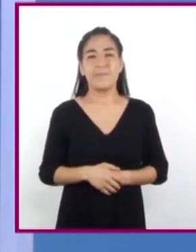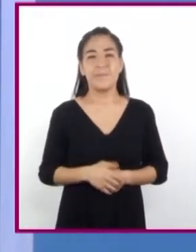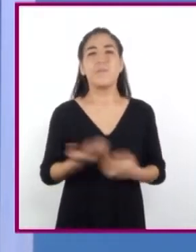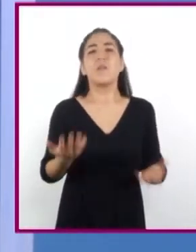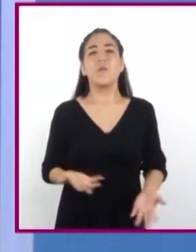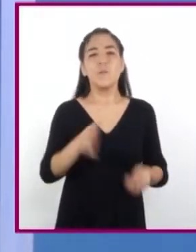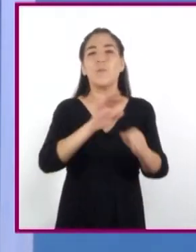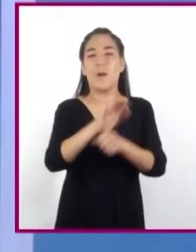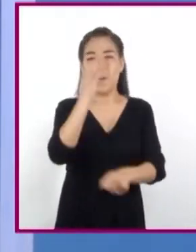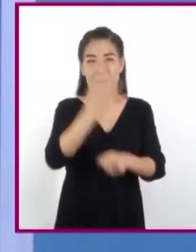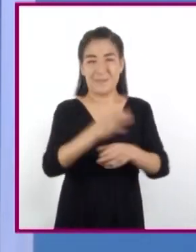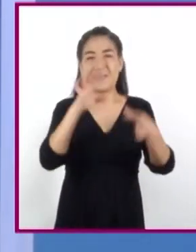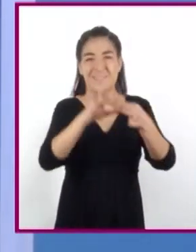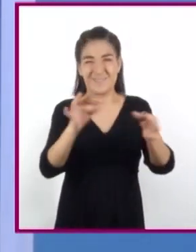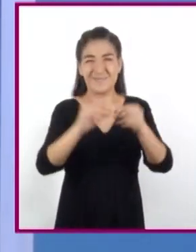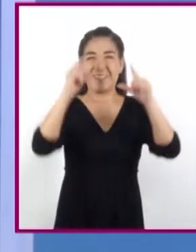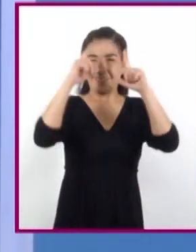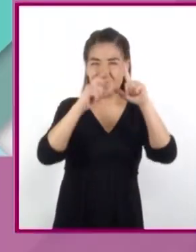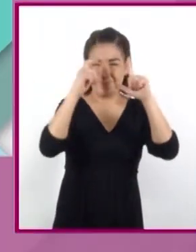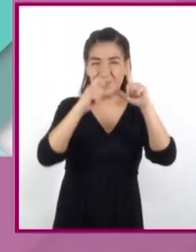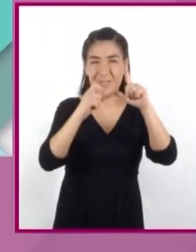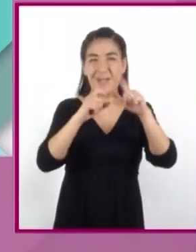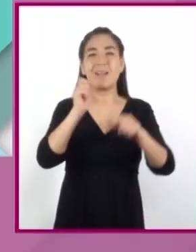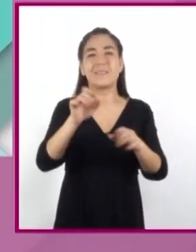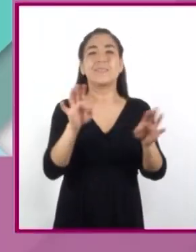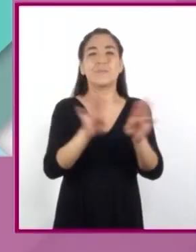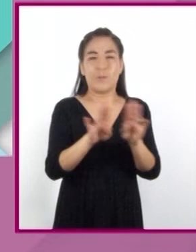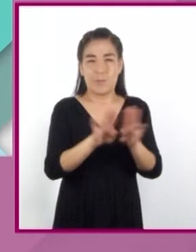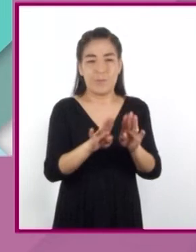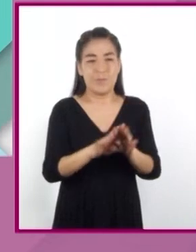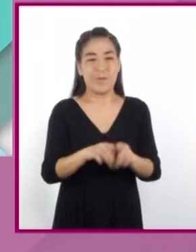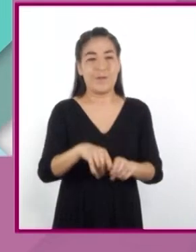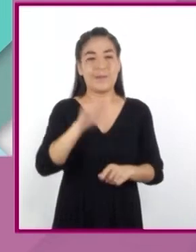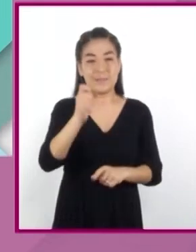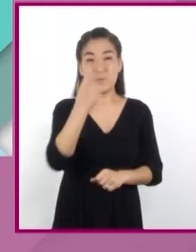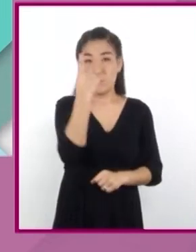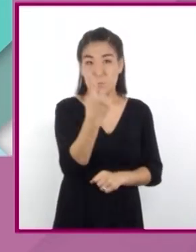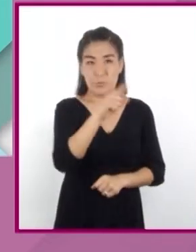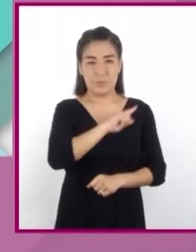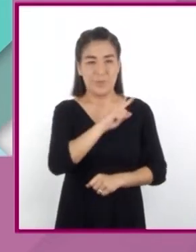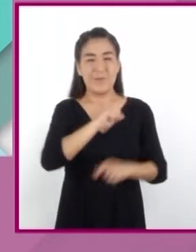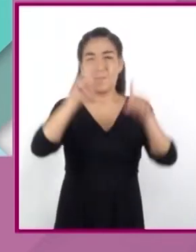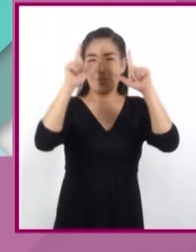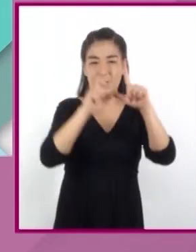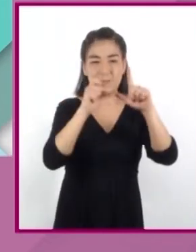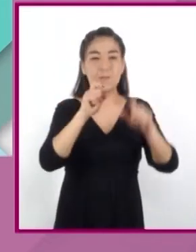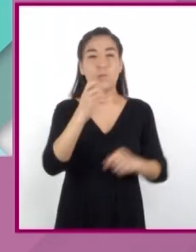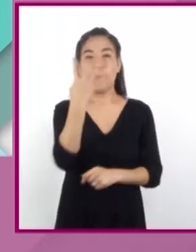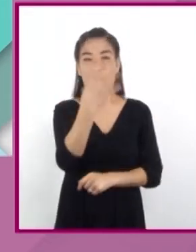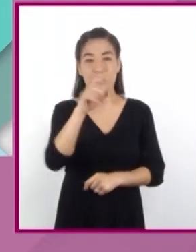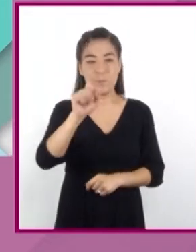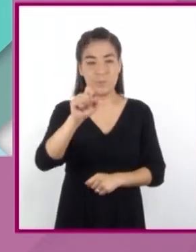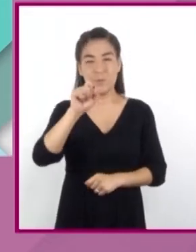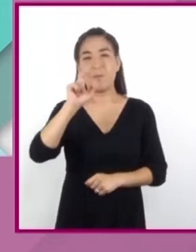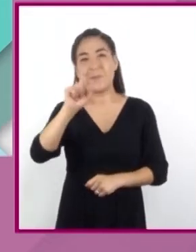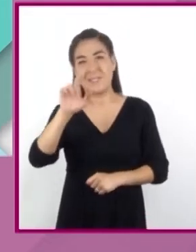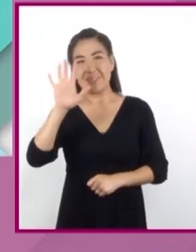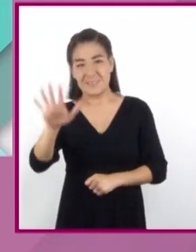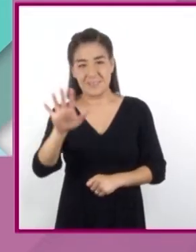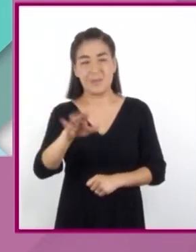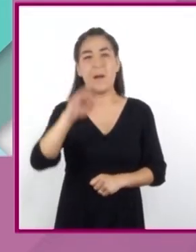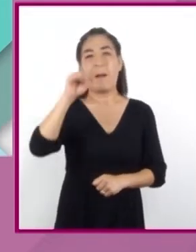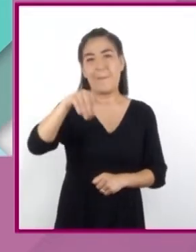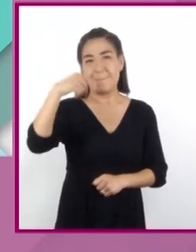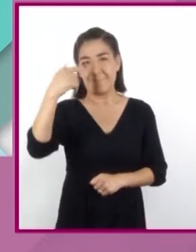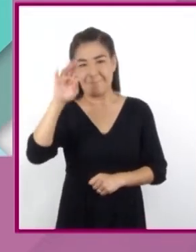especificaciones de la cámara donde calculamos que una fotografía consume aproximadamente 4.25 MB de